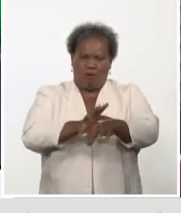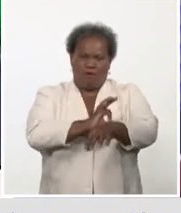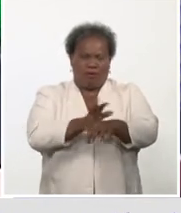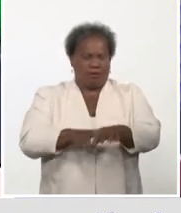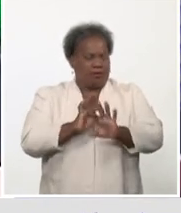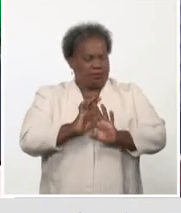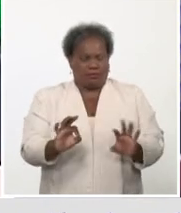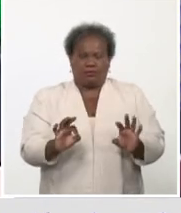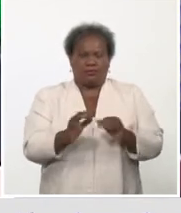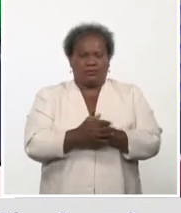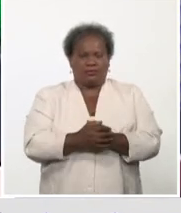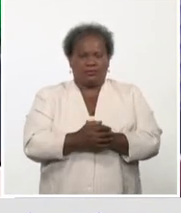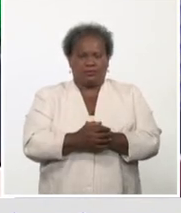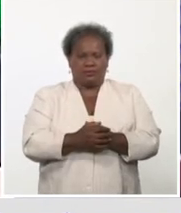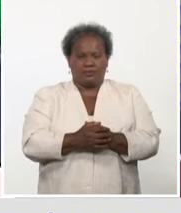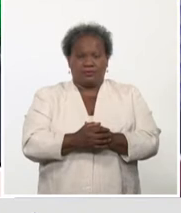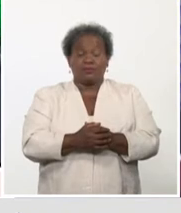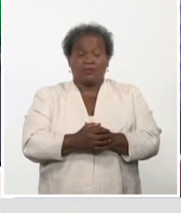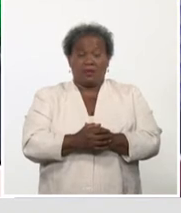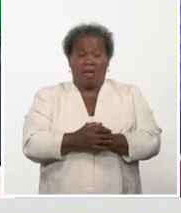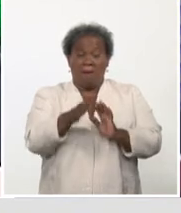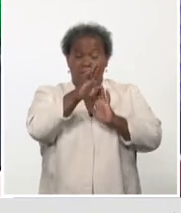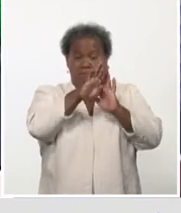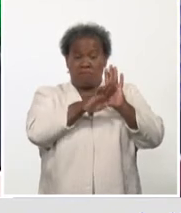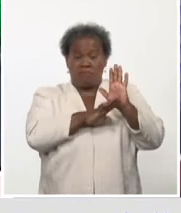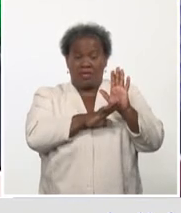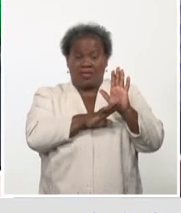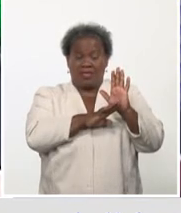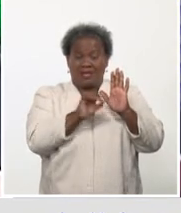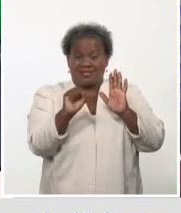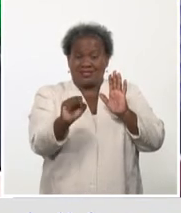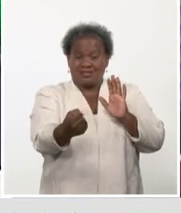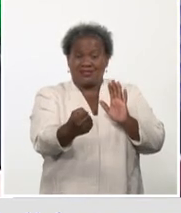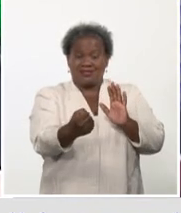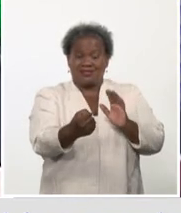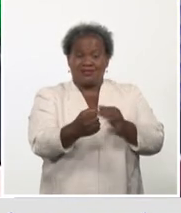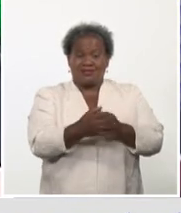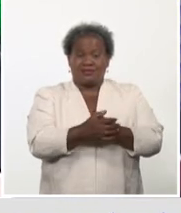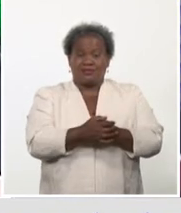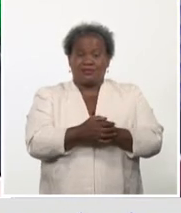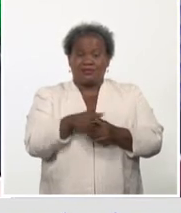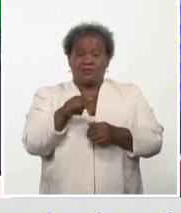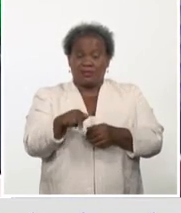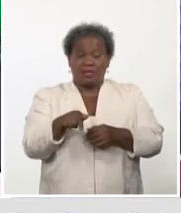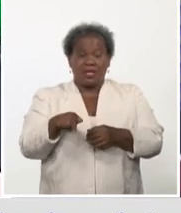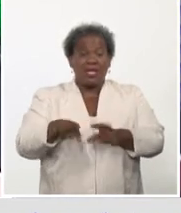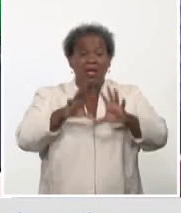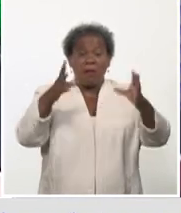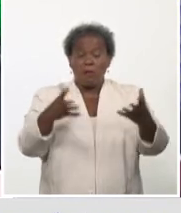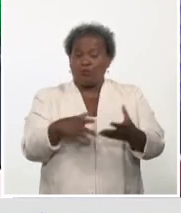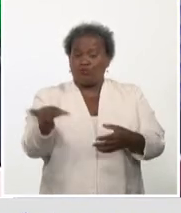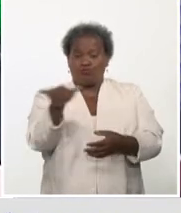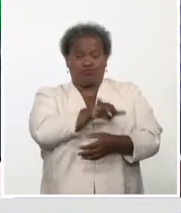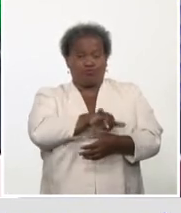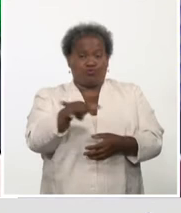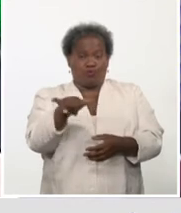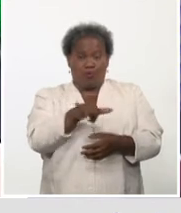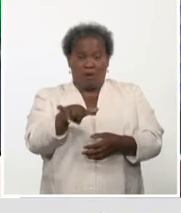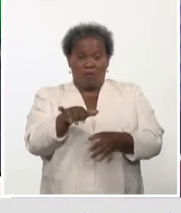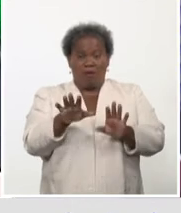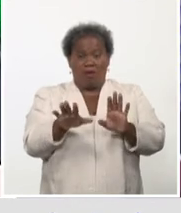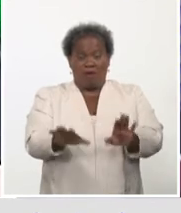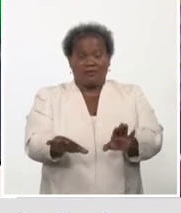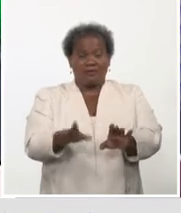contagio. Una de las medidas de restricción, además, que se tomaron en todo el mundo para evitar el